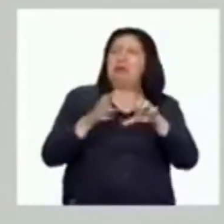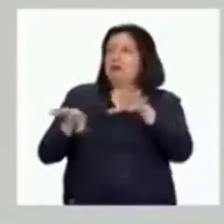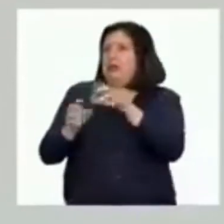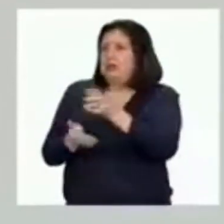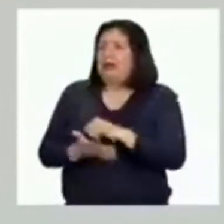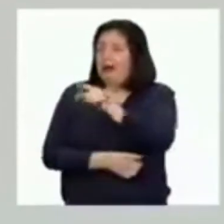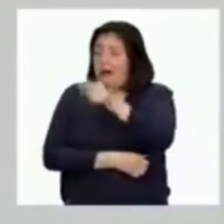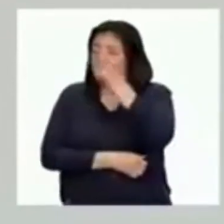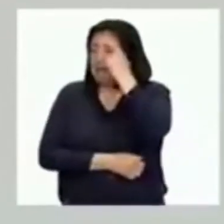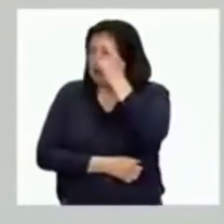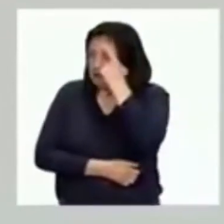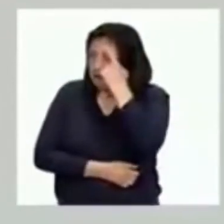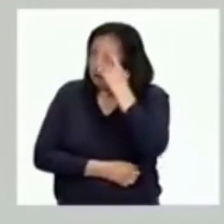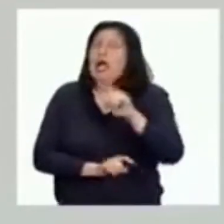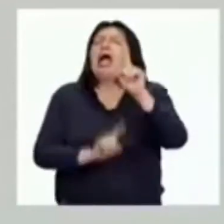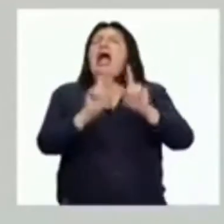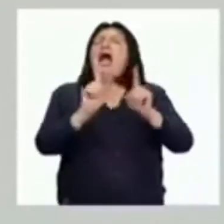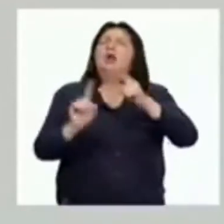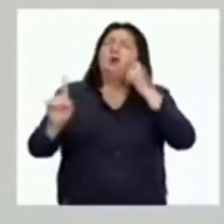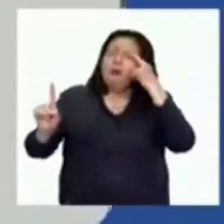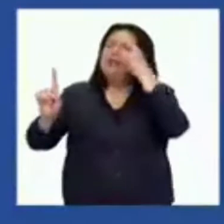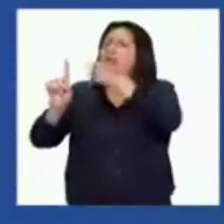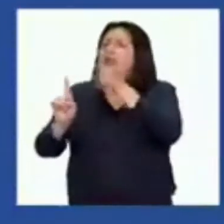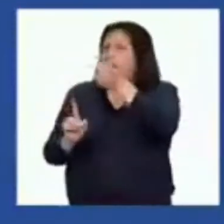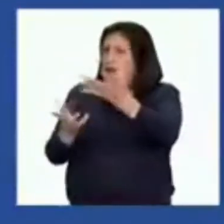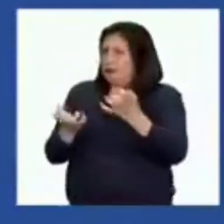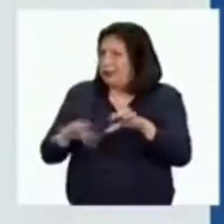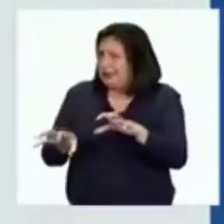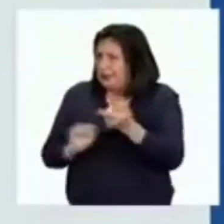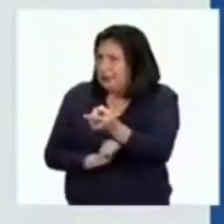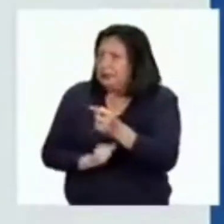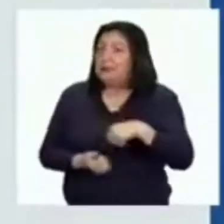pensemos un ratito en algún objetivo que deseamos cumplir. ¿Lo tenemos?